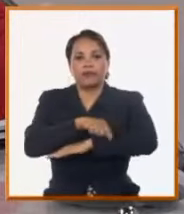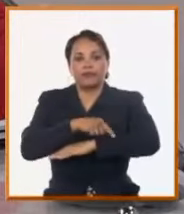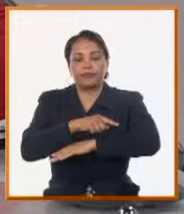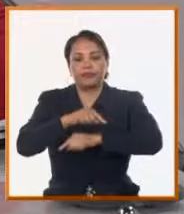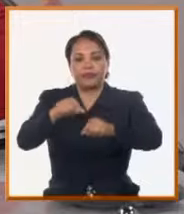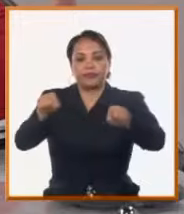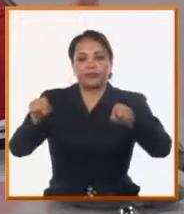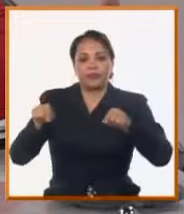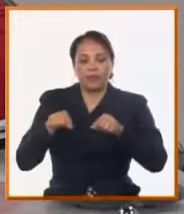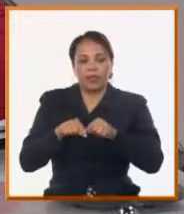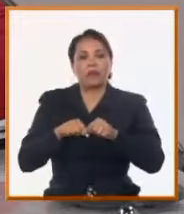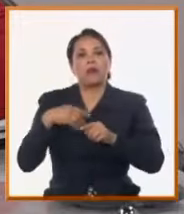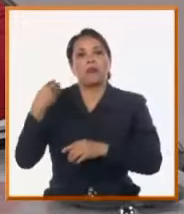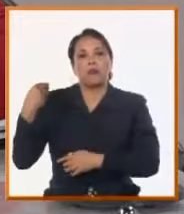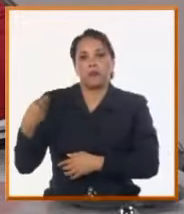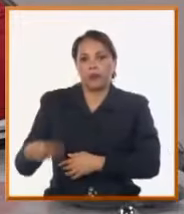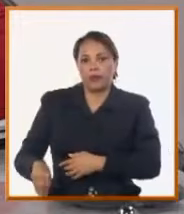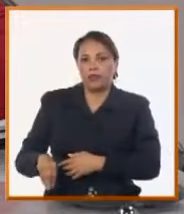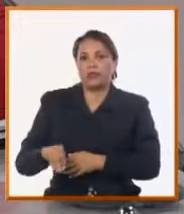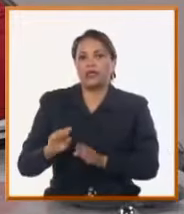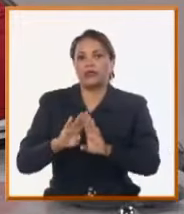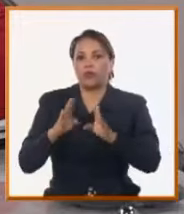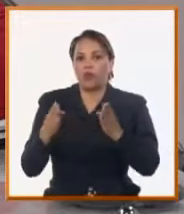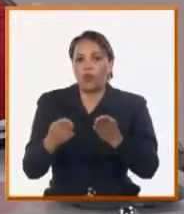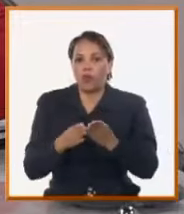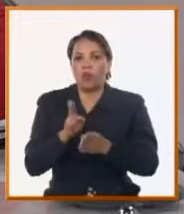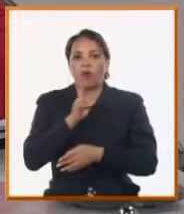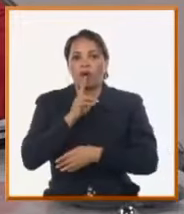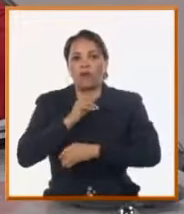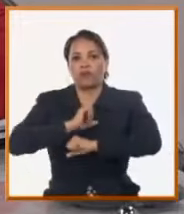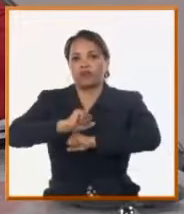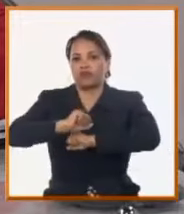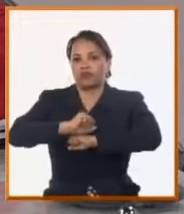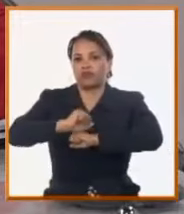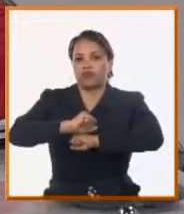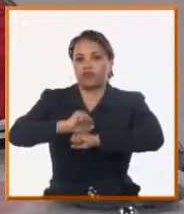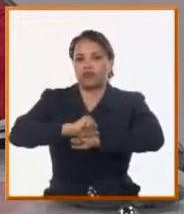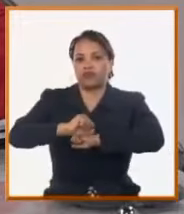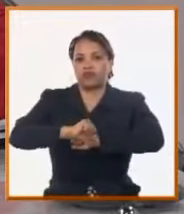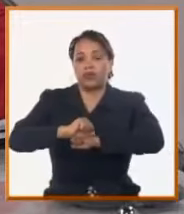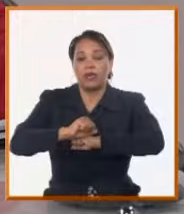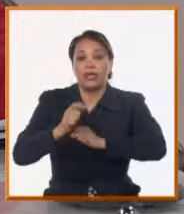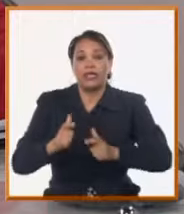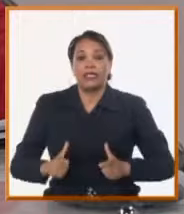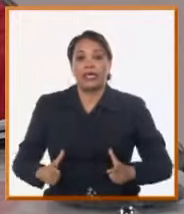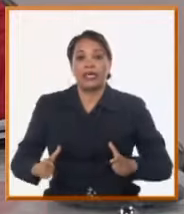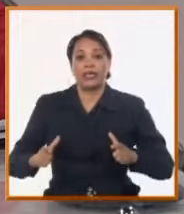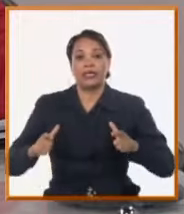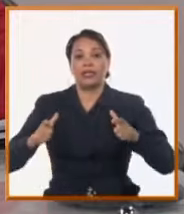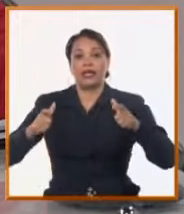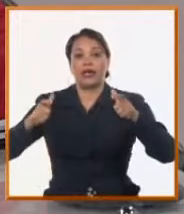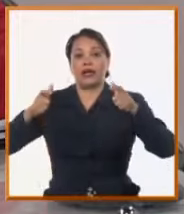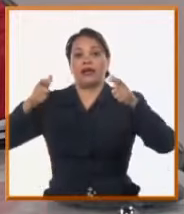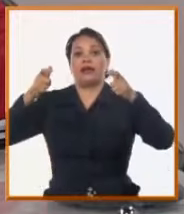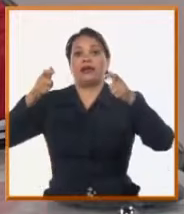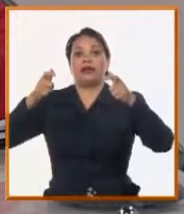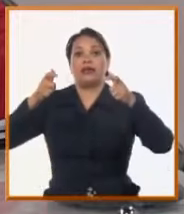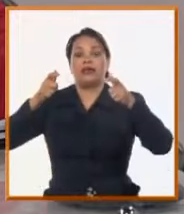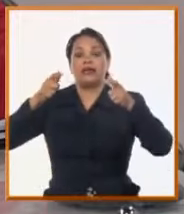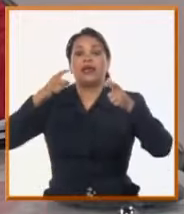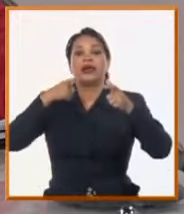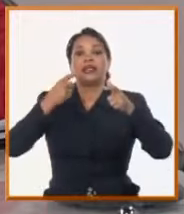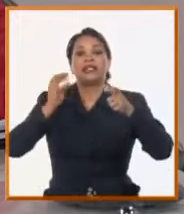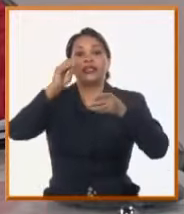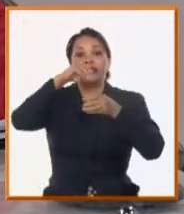toda la energía de esa agua que vamos a bombear del propio tanque hongo que está ahí dentro de la